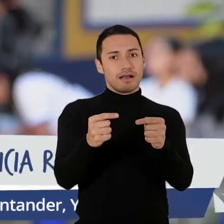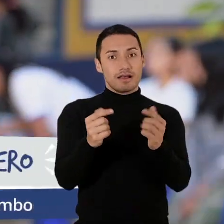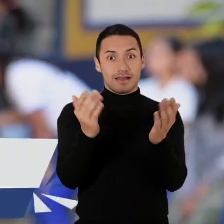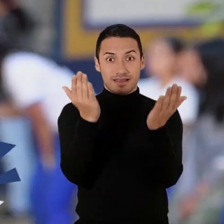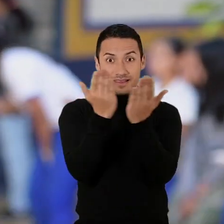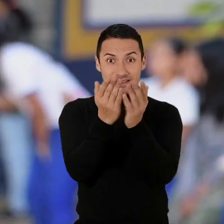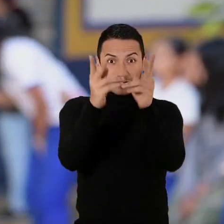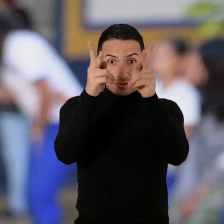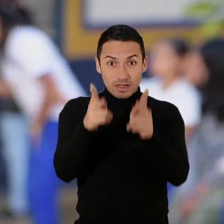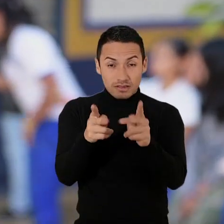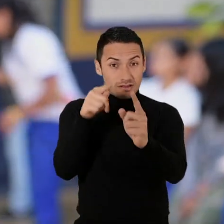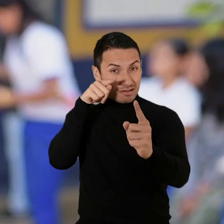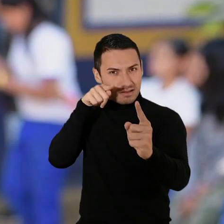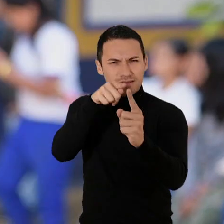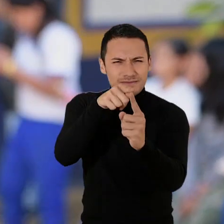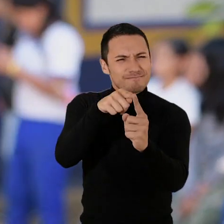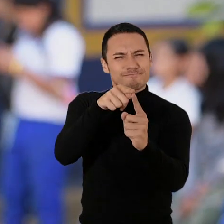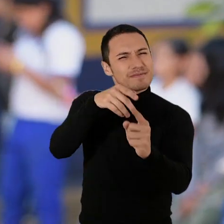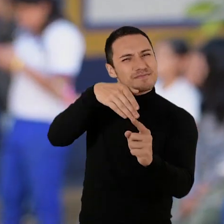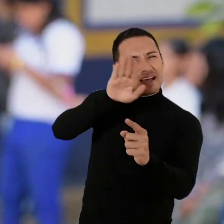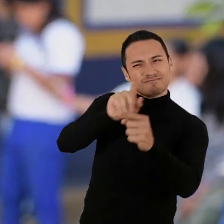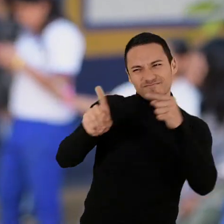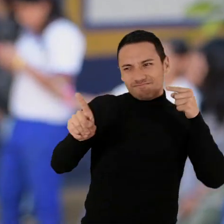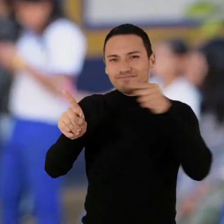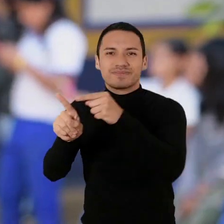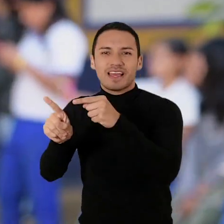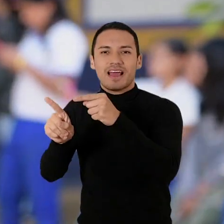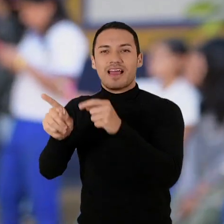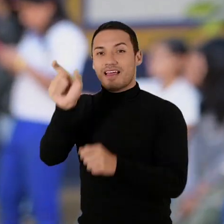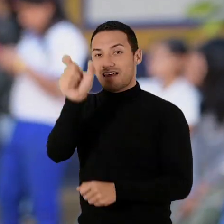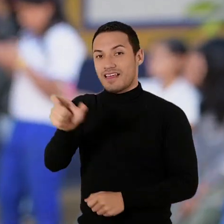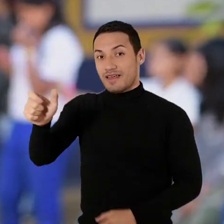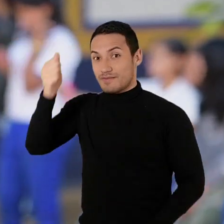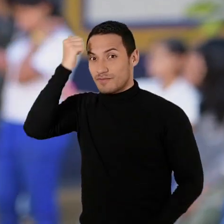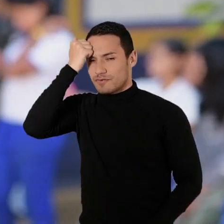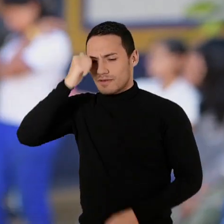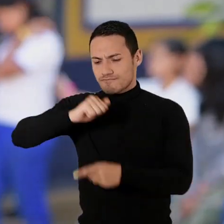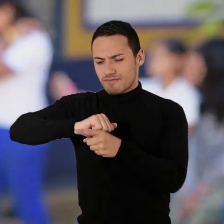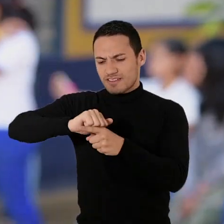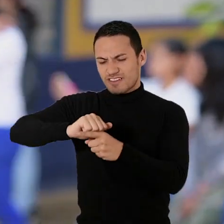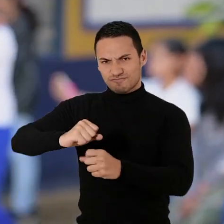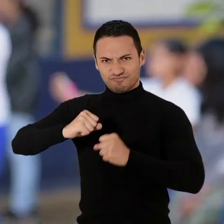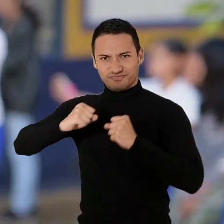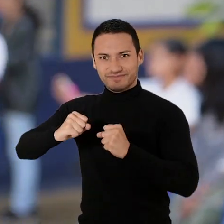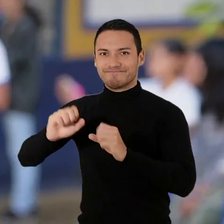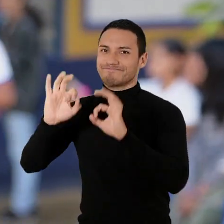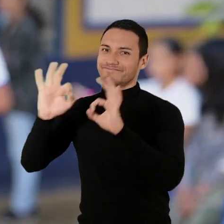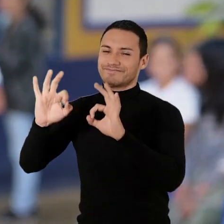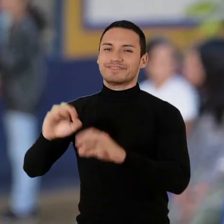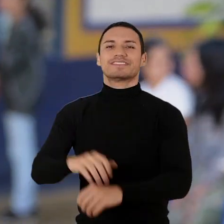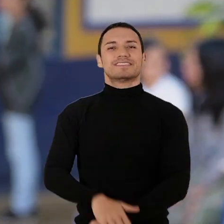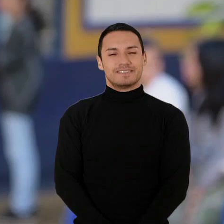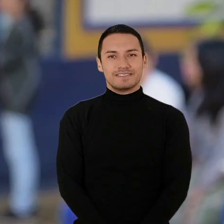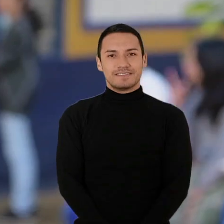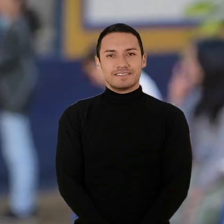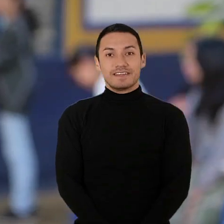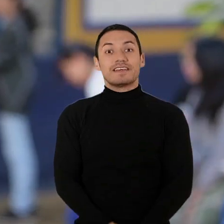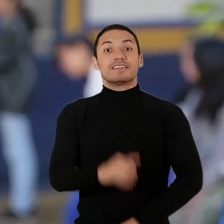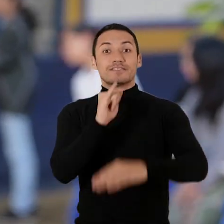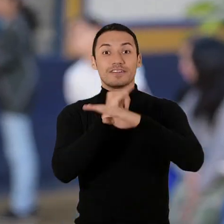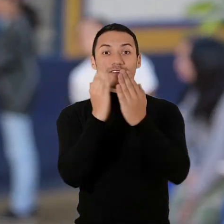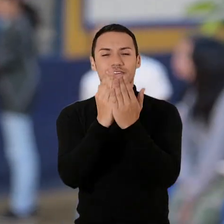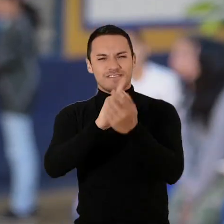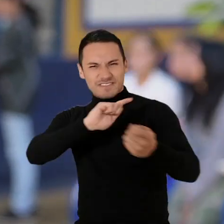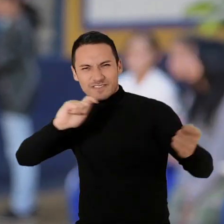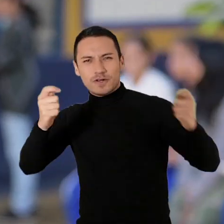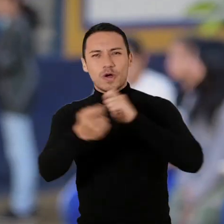una apuesta más allá del estudiante era la apuesta en fortalecer las prácticas de los docentes y en